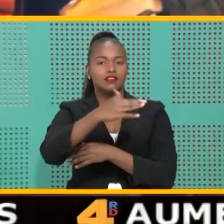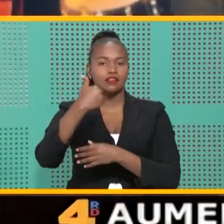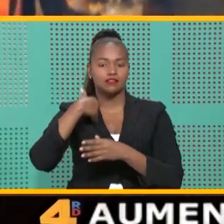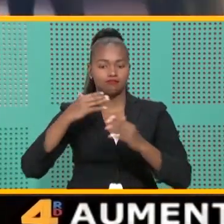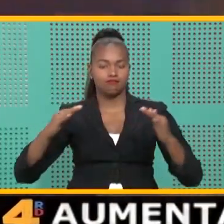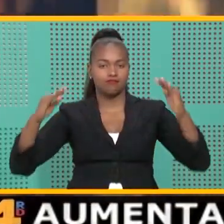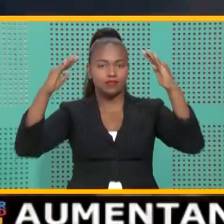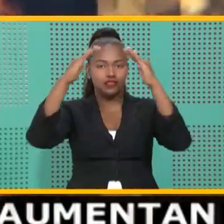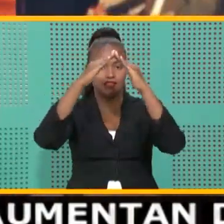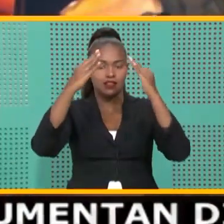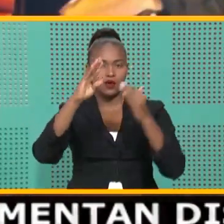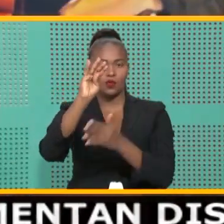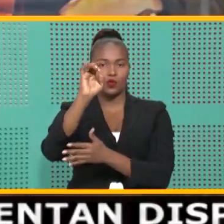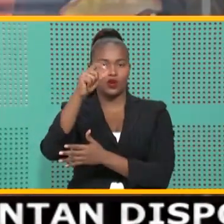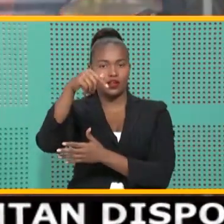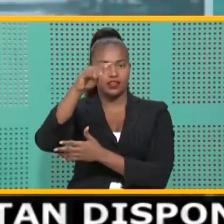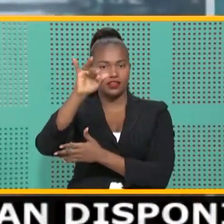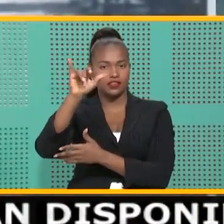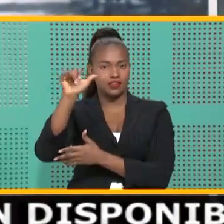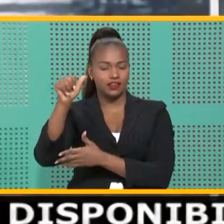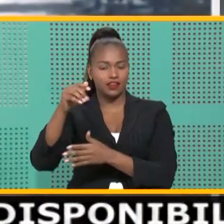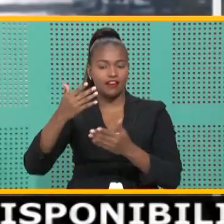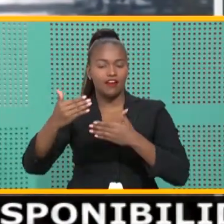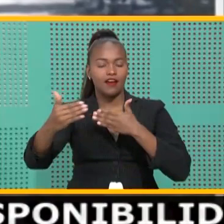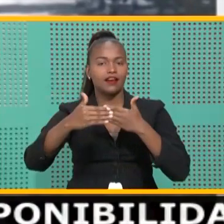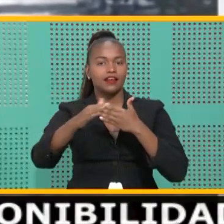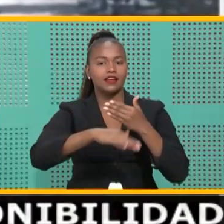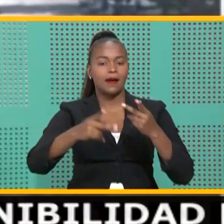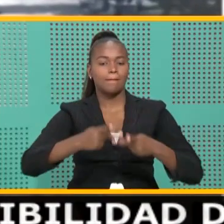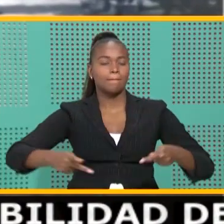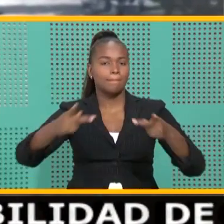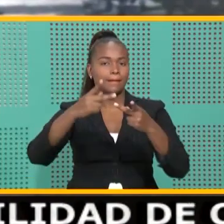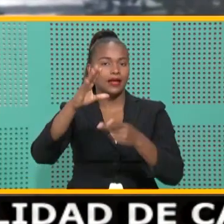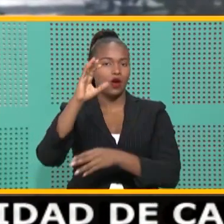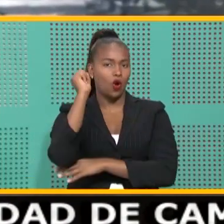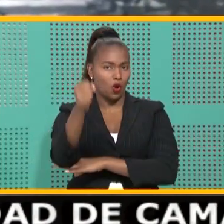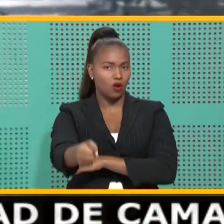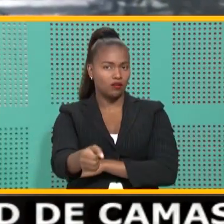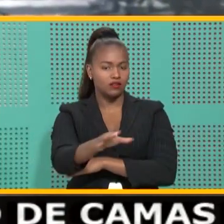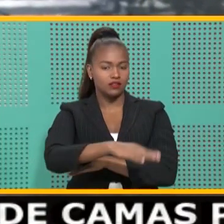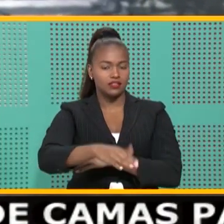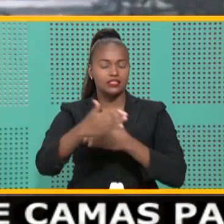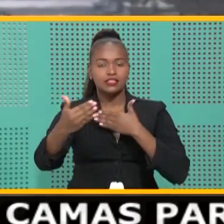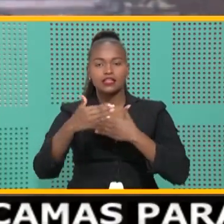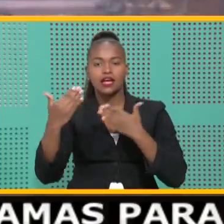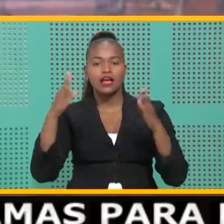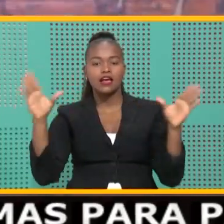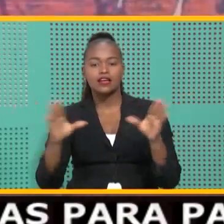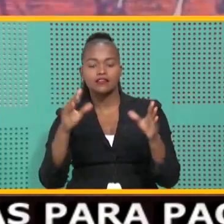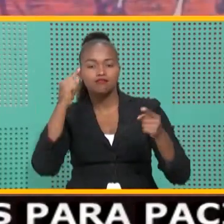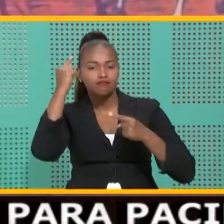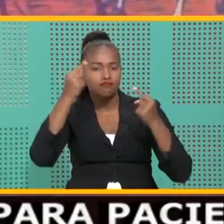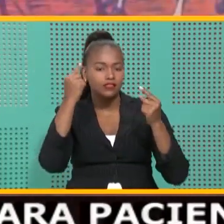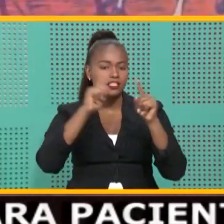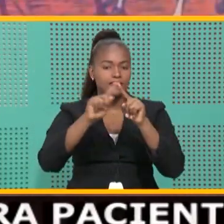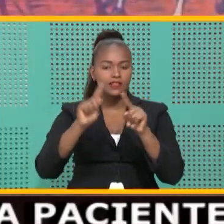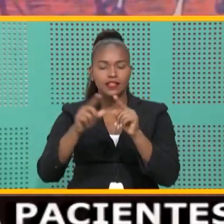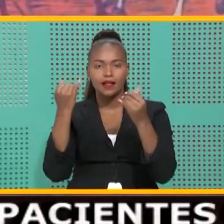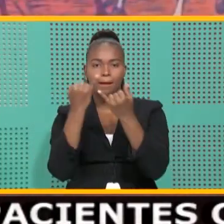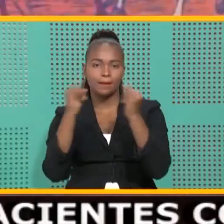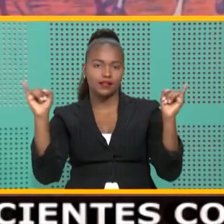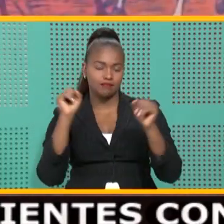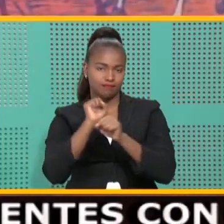Palacio de Borjellá frente al Parque Colón, desde las que se creaba conciencia sobre la causa independentista.